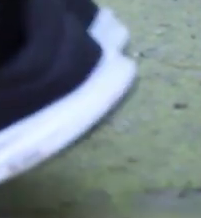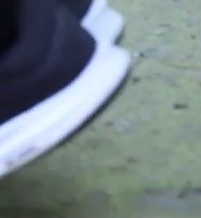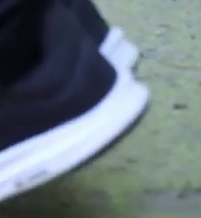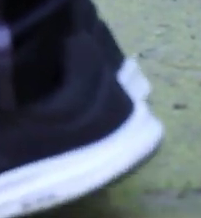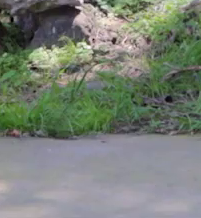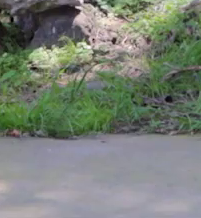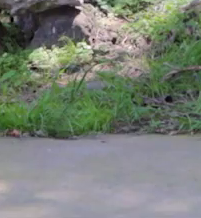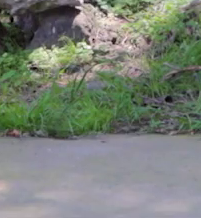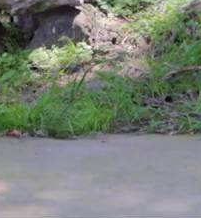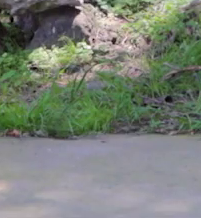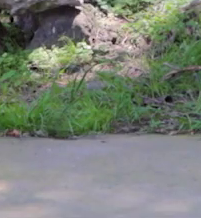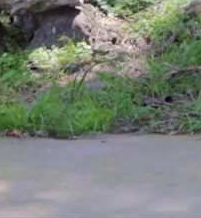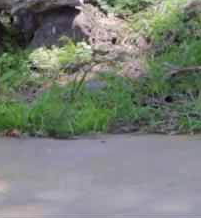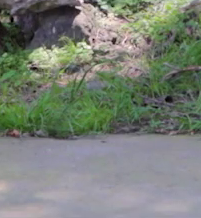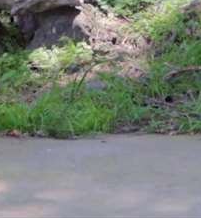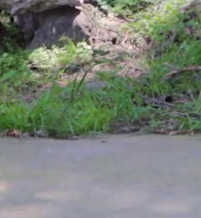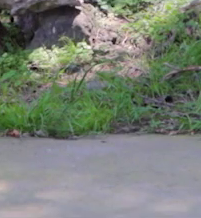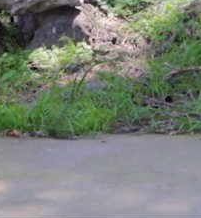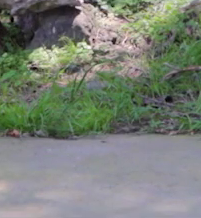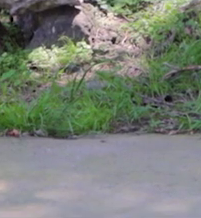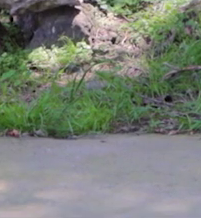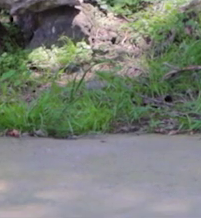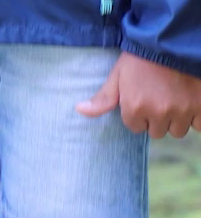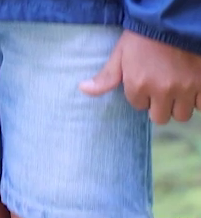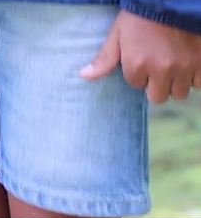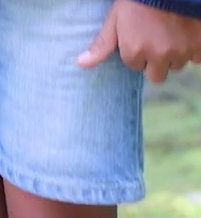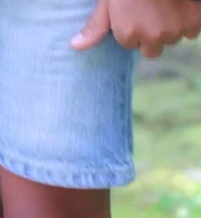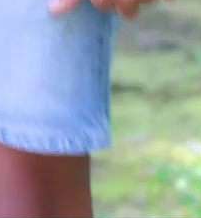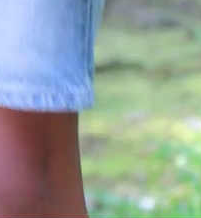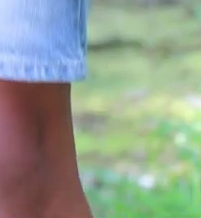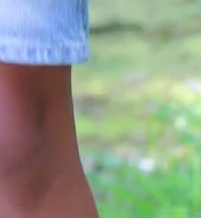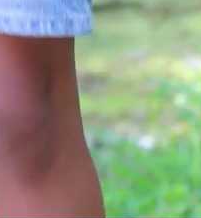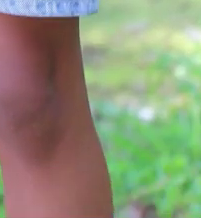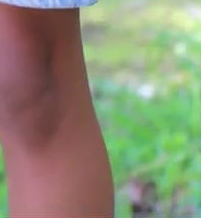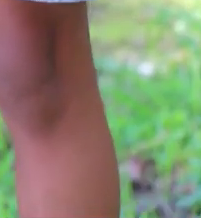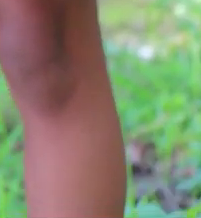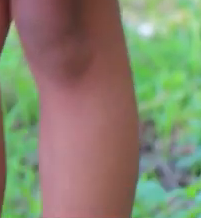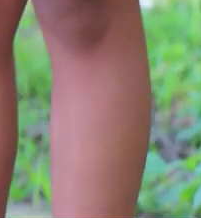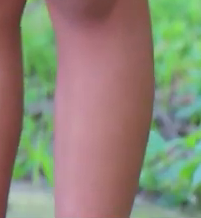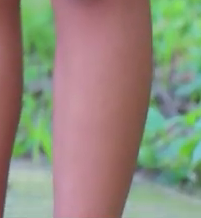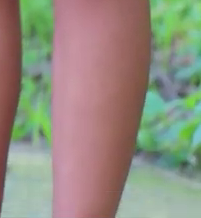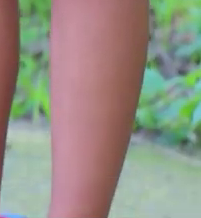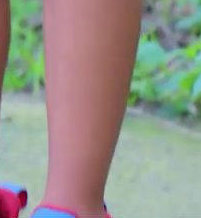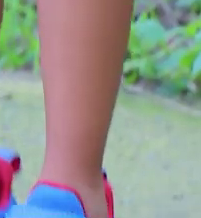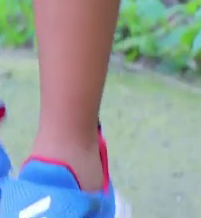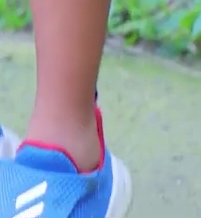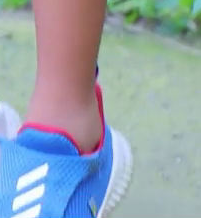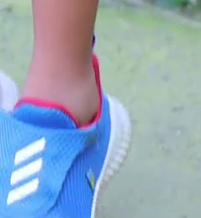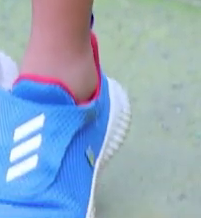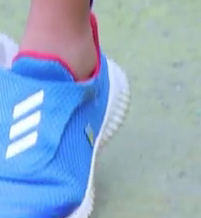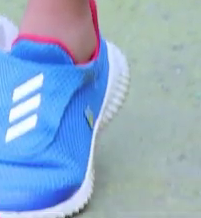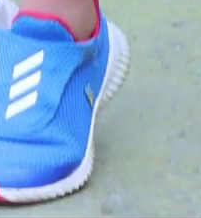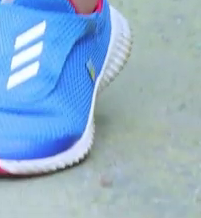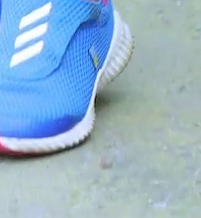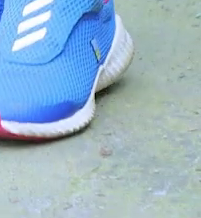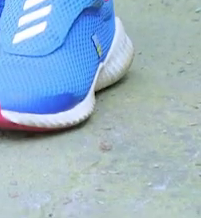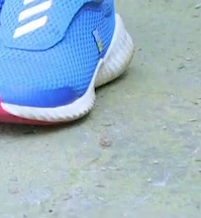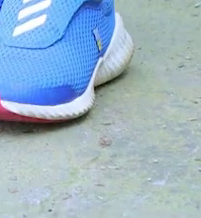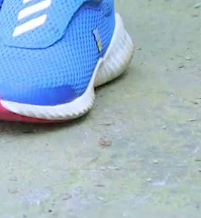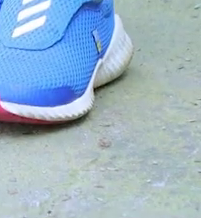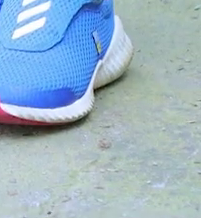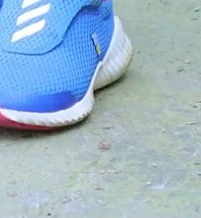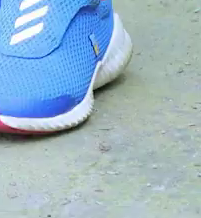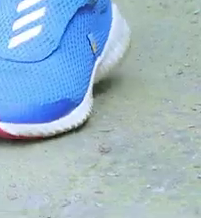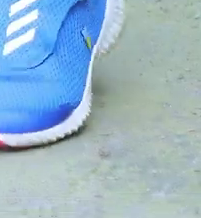Derecho. Elevar nuestros talones. Sin flexión de rodillas. Sin flexionar. Cuida. No flexionar